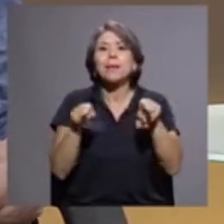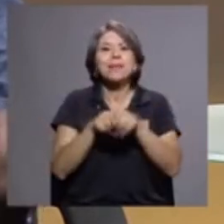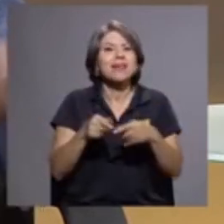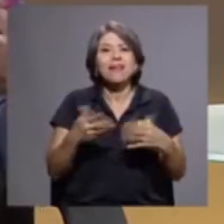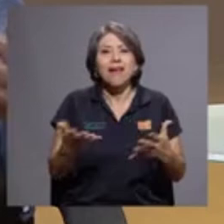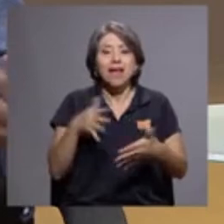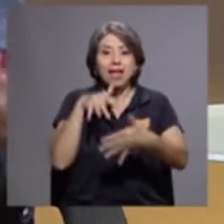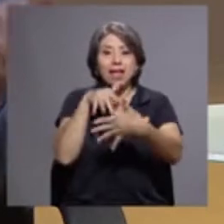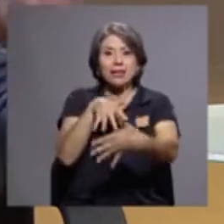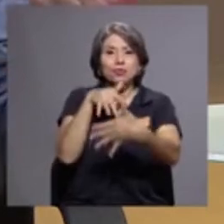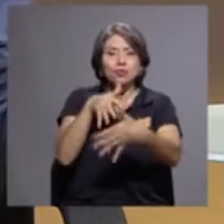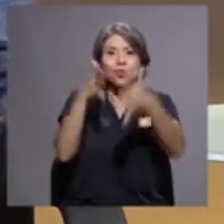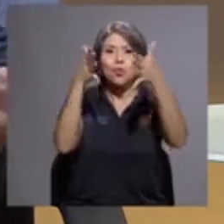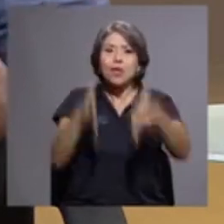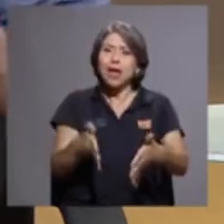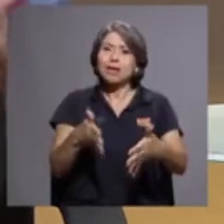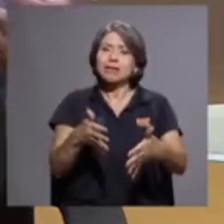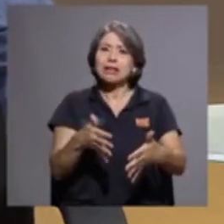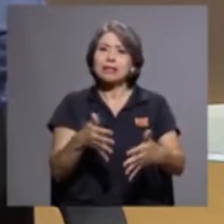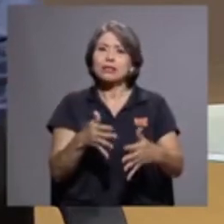repudiando